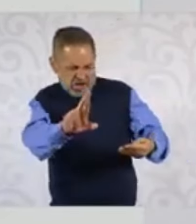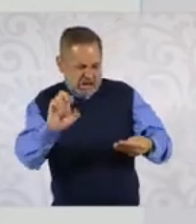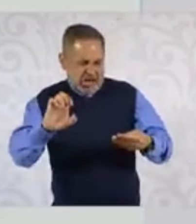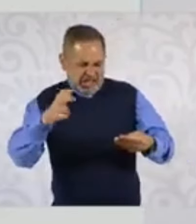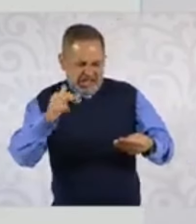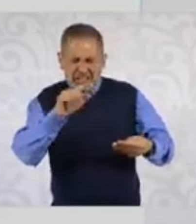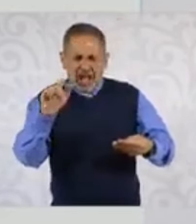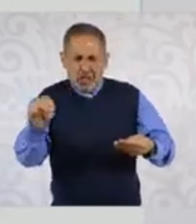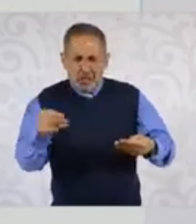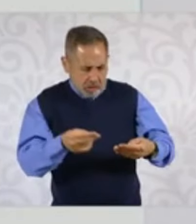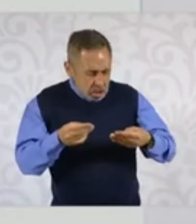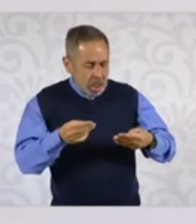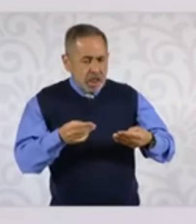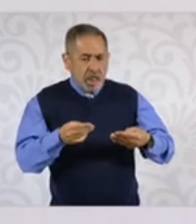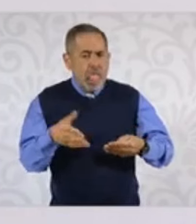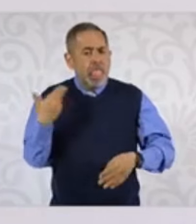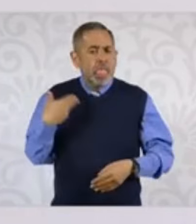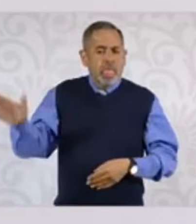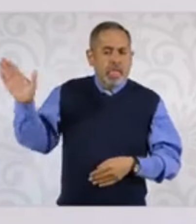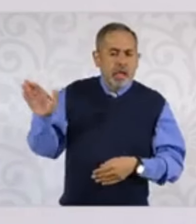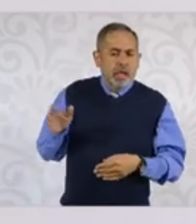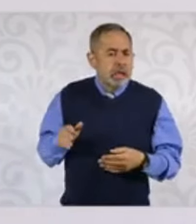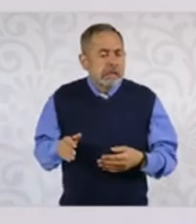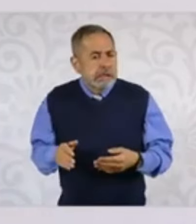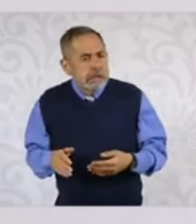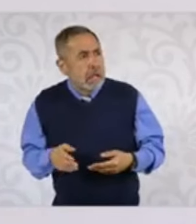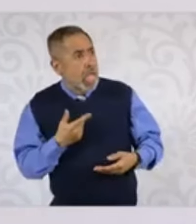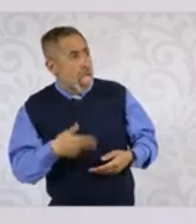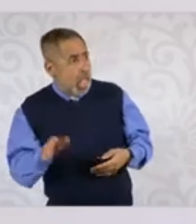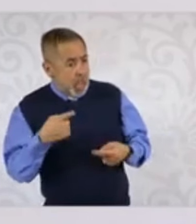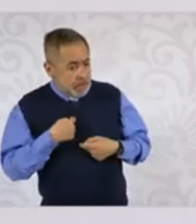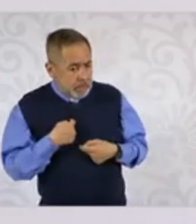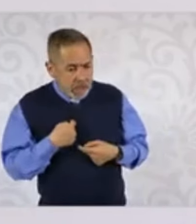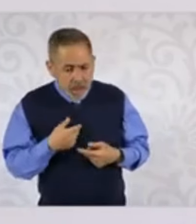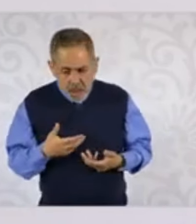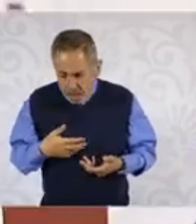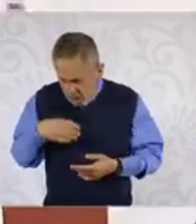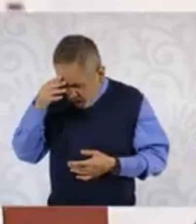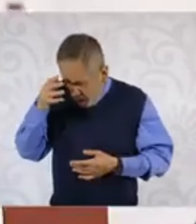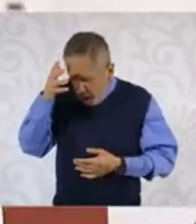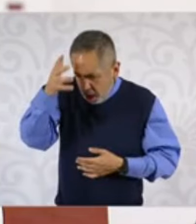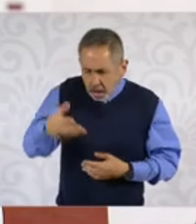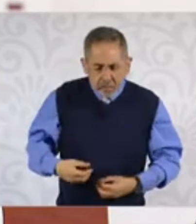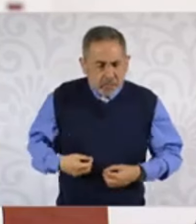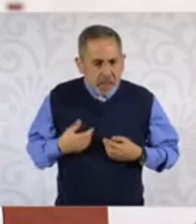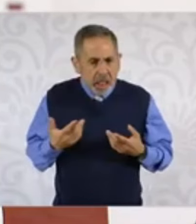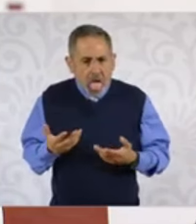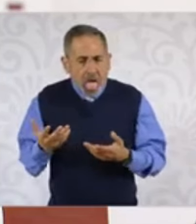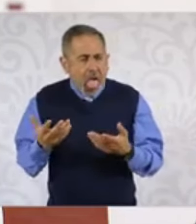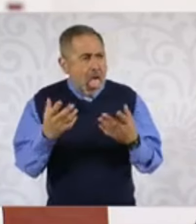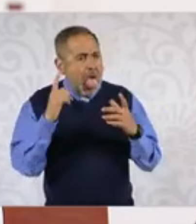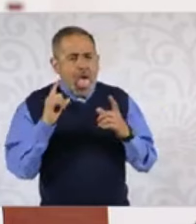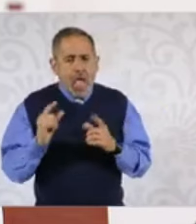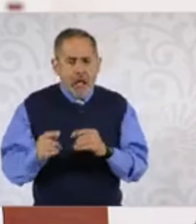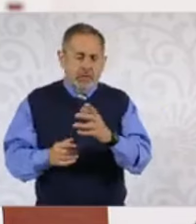noviembre cae lunes. En la página oficial del gobierno de México, el tercer